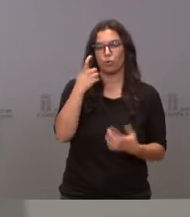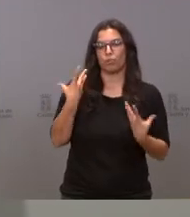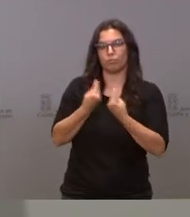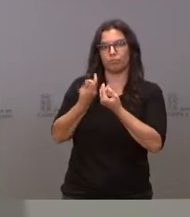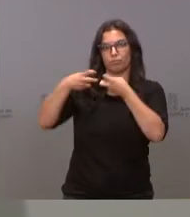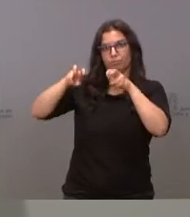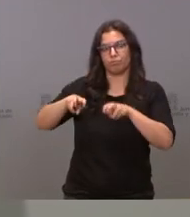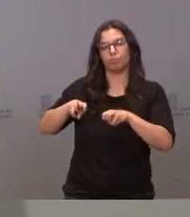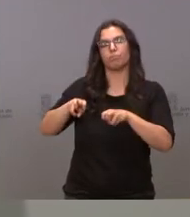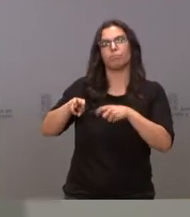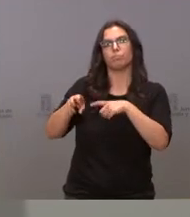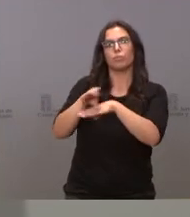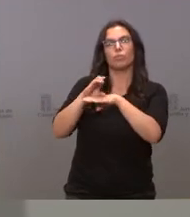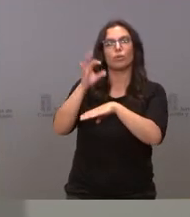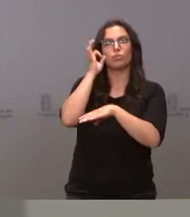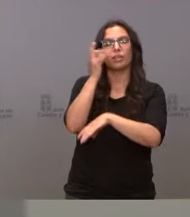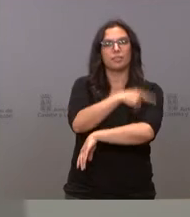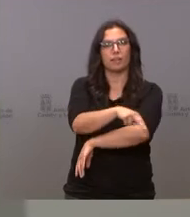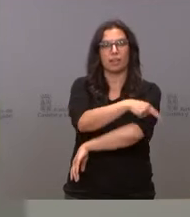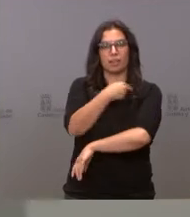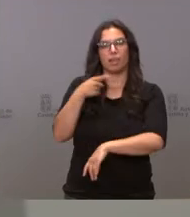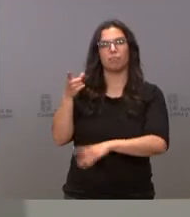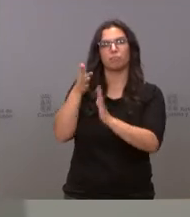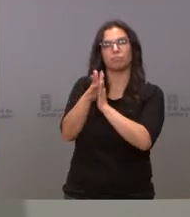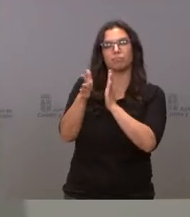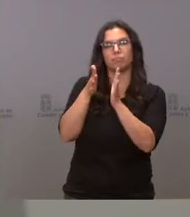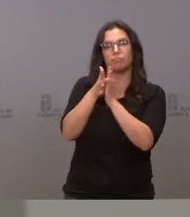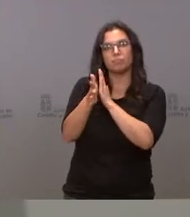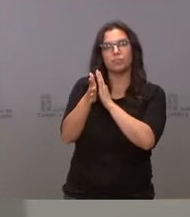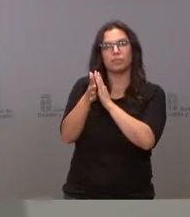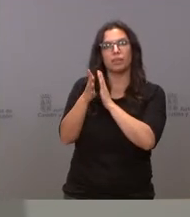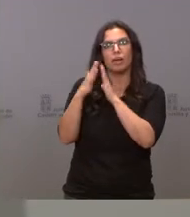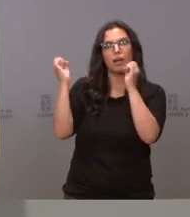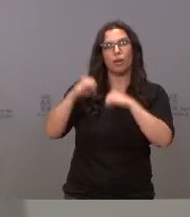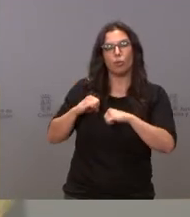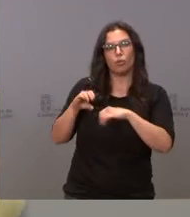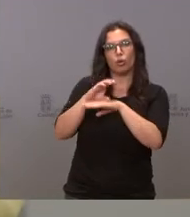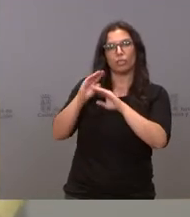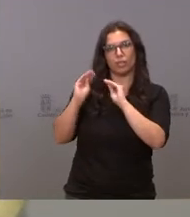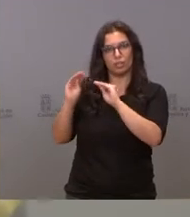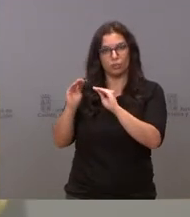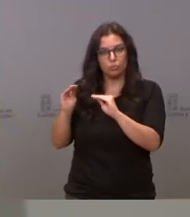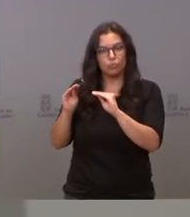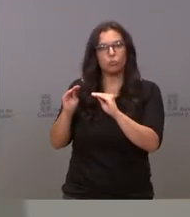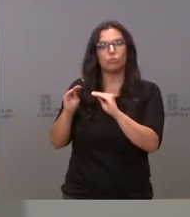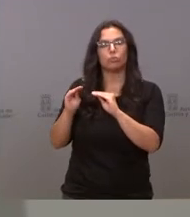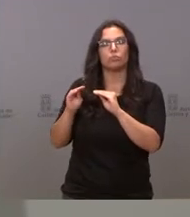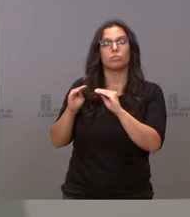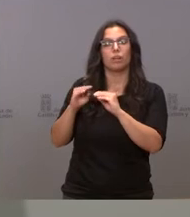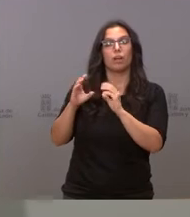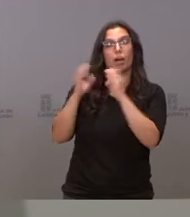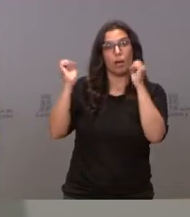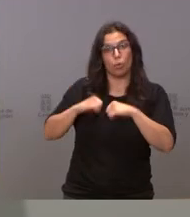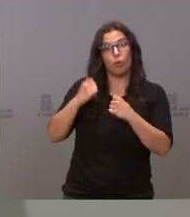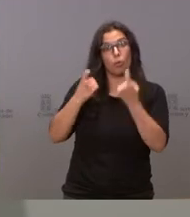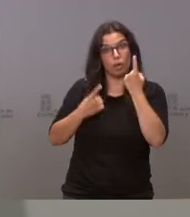hoy la consejera de Sanidad, que dará cuenta de los acuerdos de su consejería, algunos de ellos de